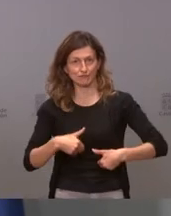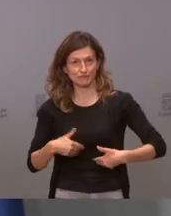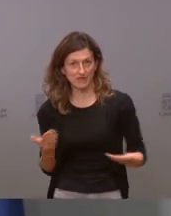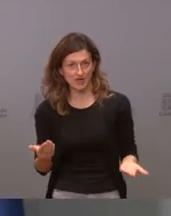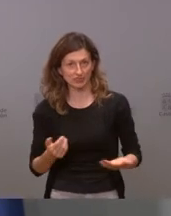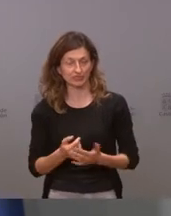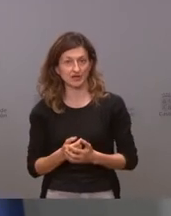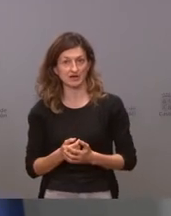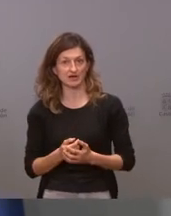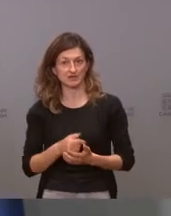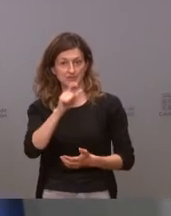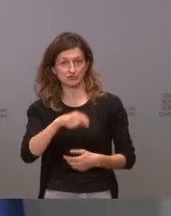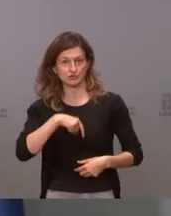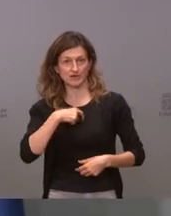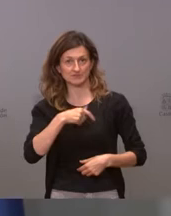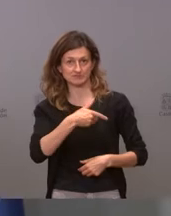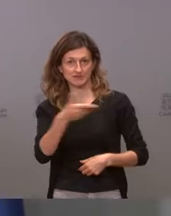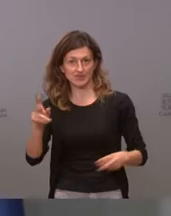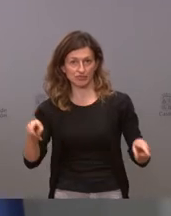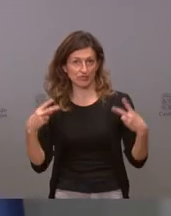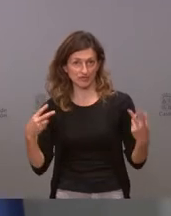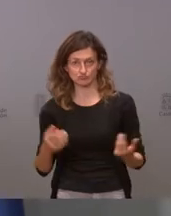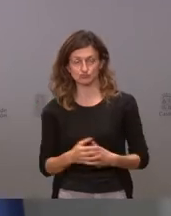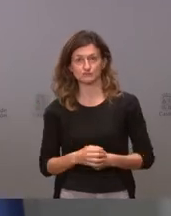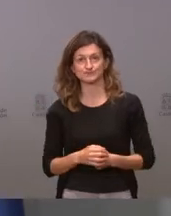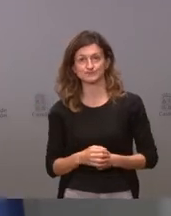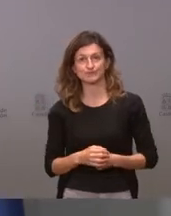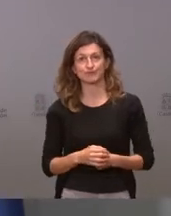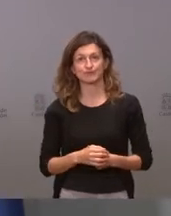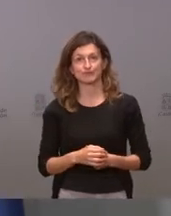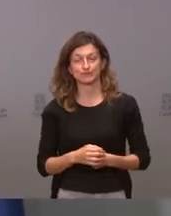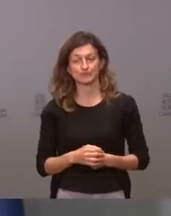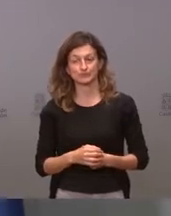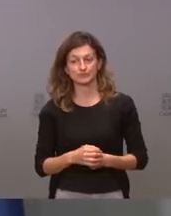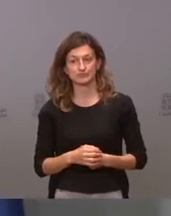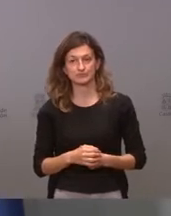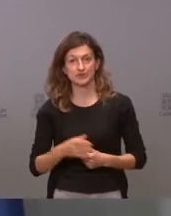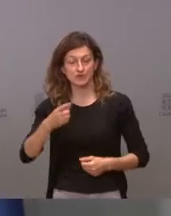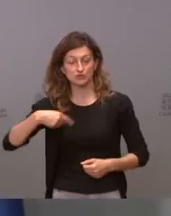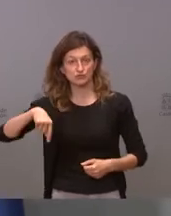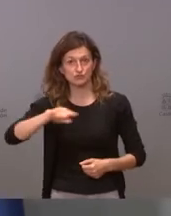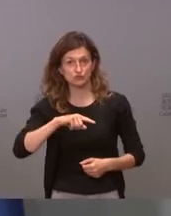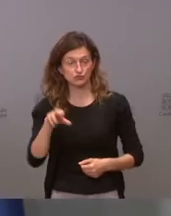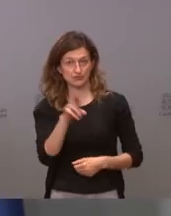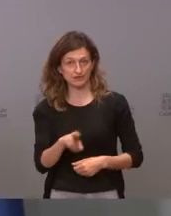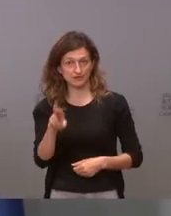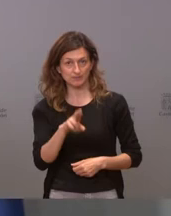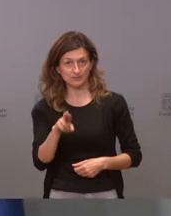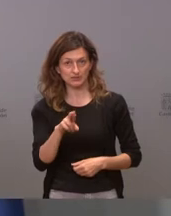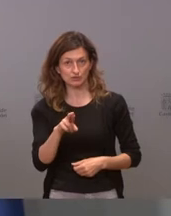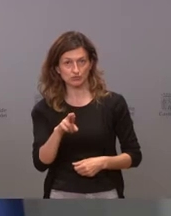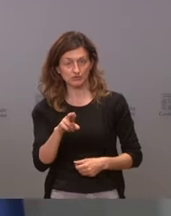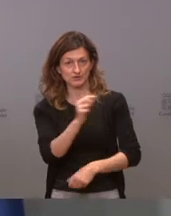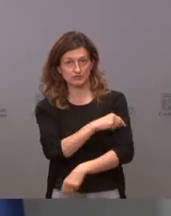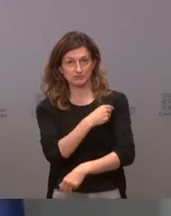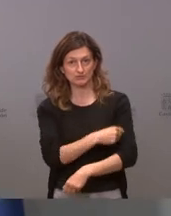delante de los ciudadanos nosotros insisto vamos a poner las dos vacunas y los